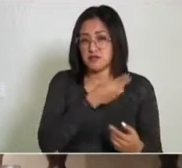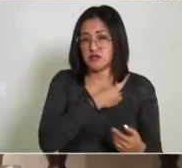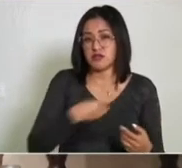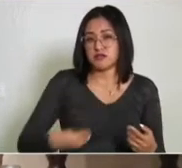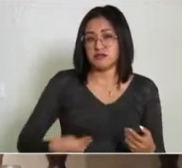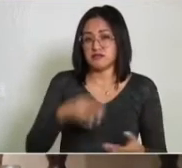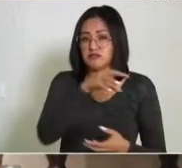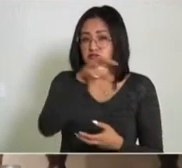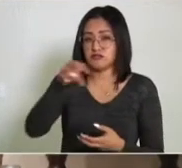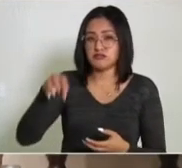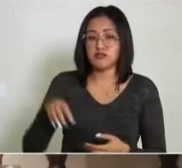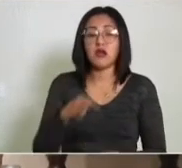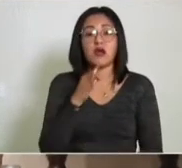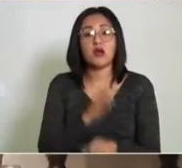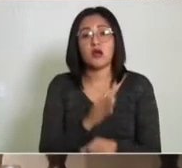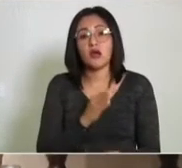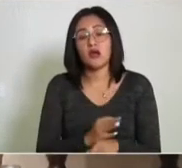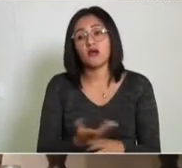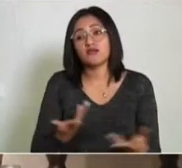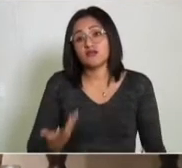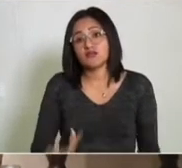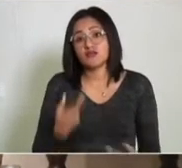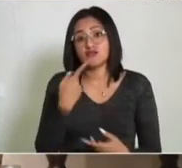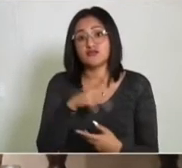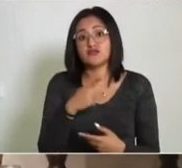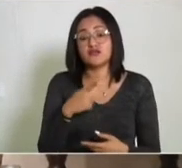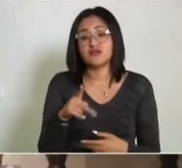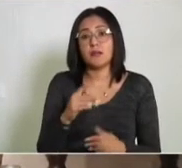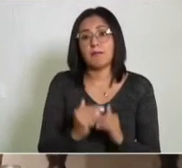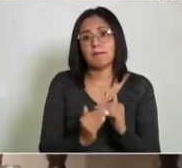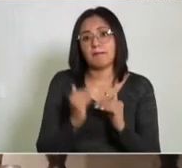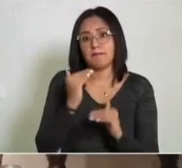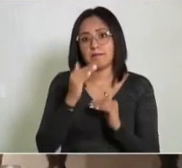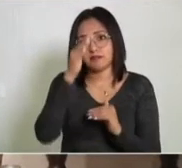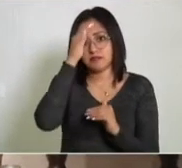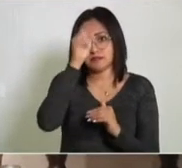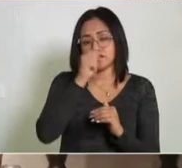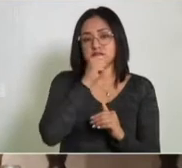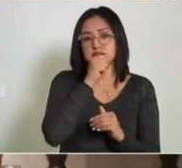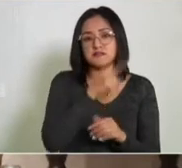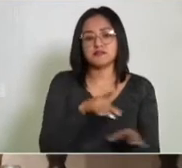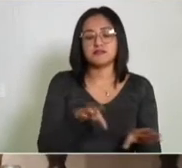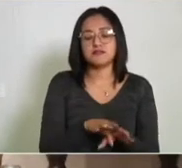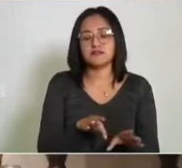Hoy se aumentó un concepto, el pago de laudos.